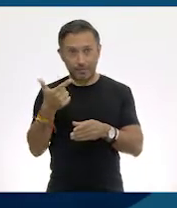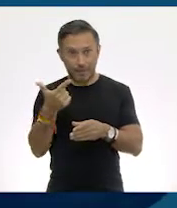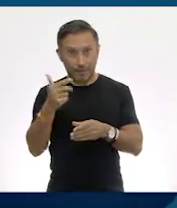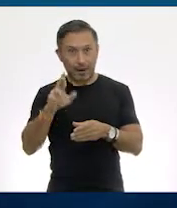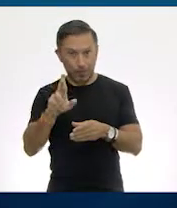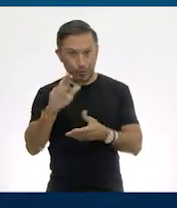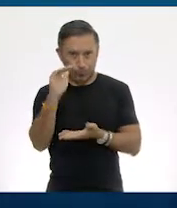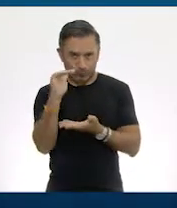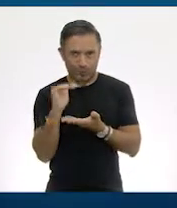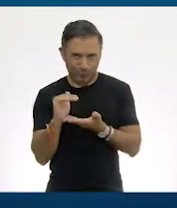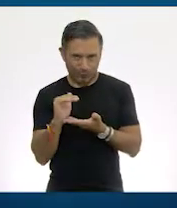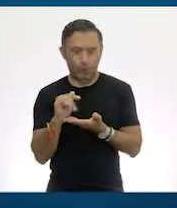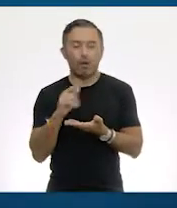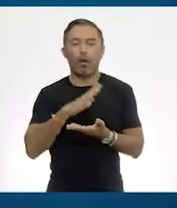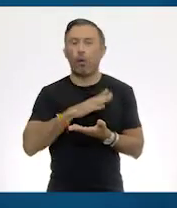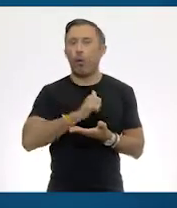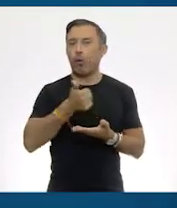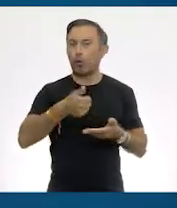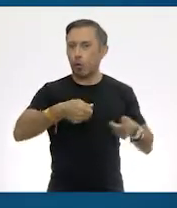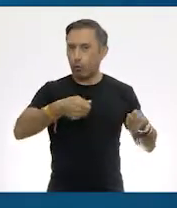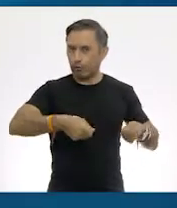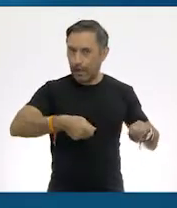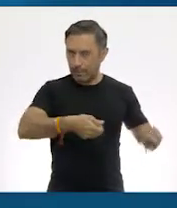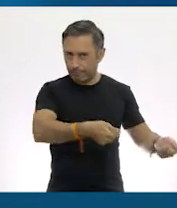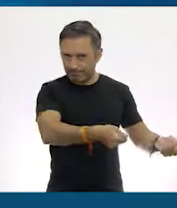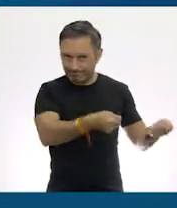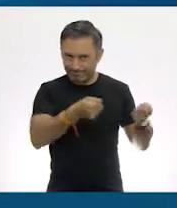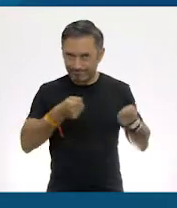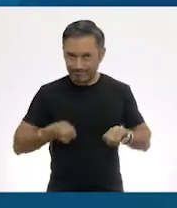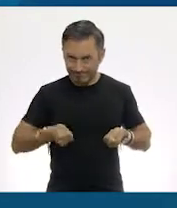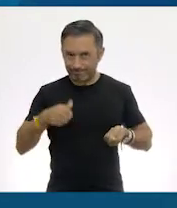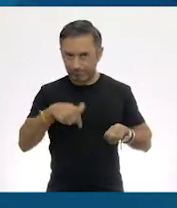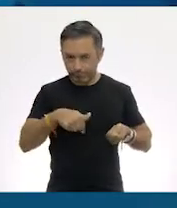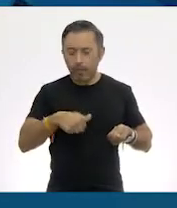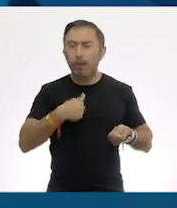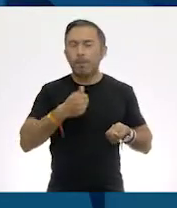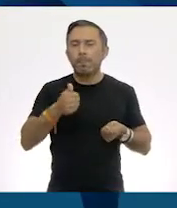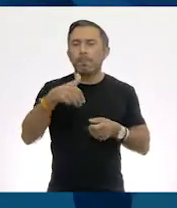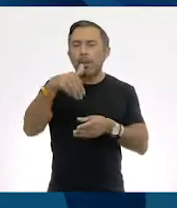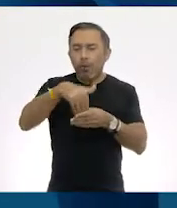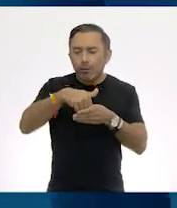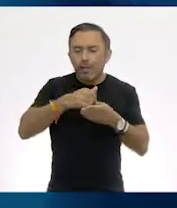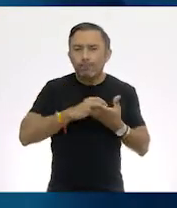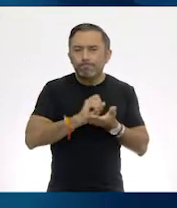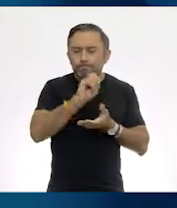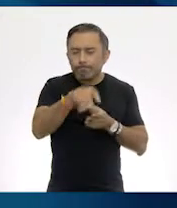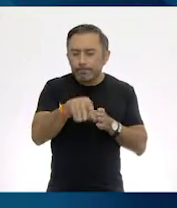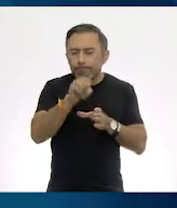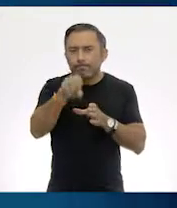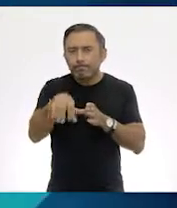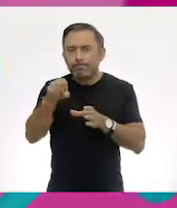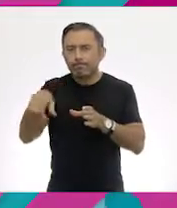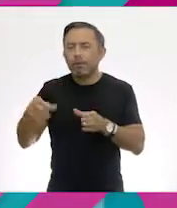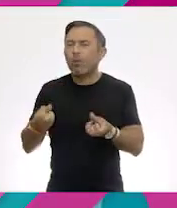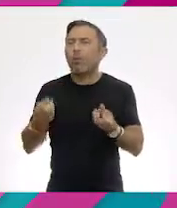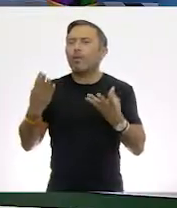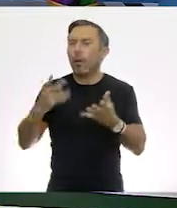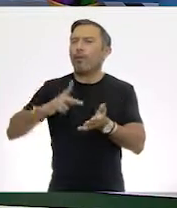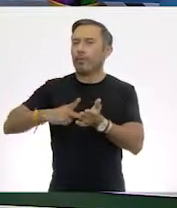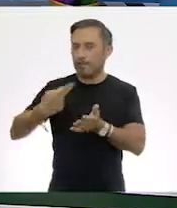costal. ¿Y cuántas bolsas empaco? Eh, volvemos a dividir. Mmm,